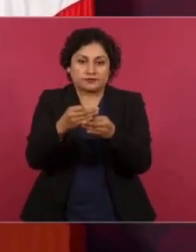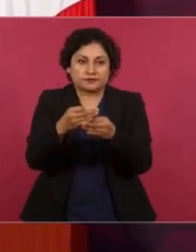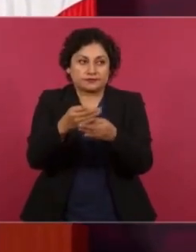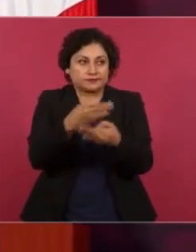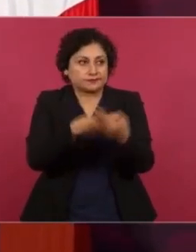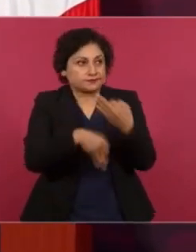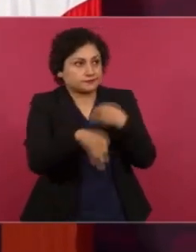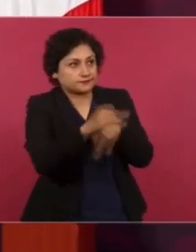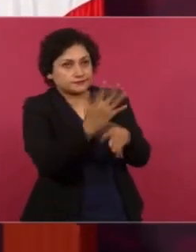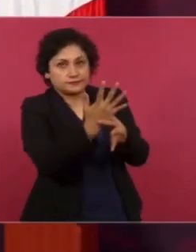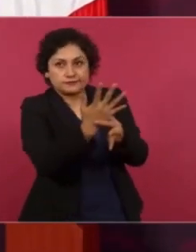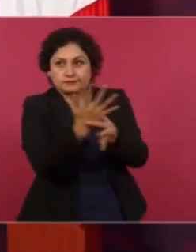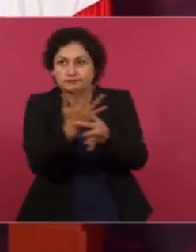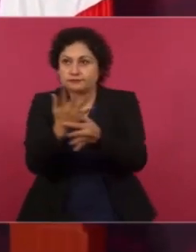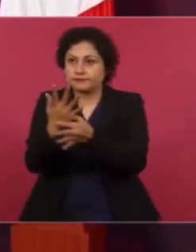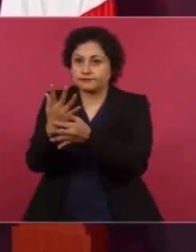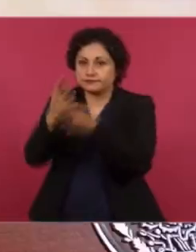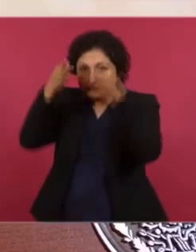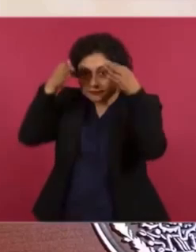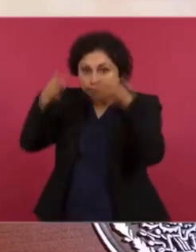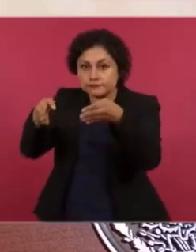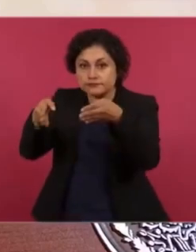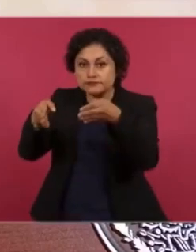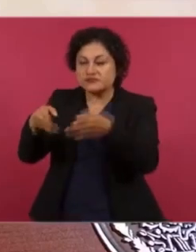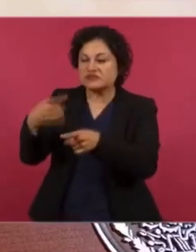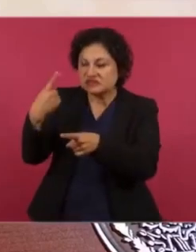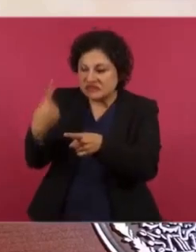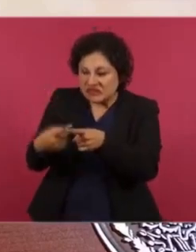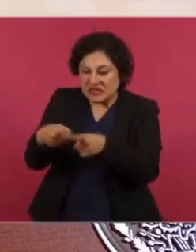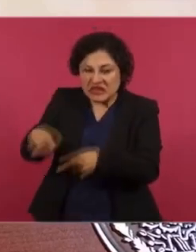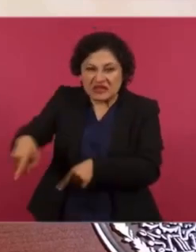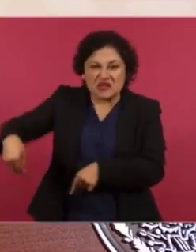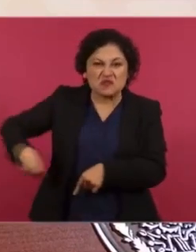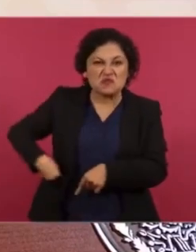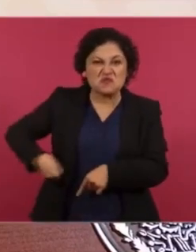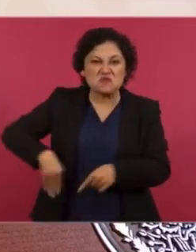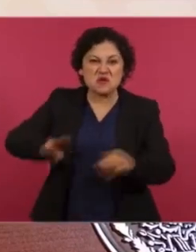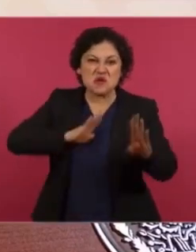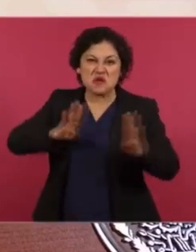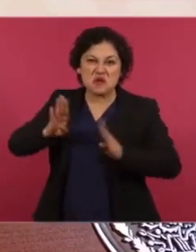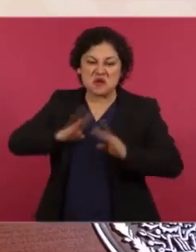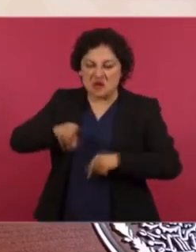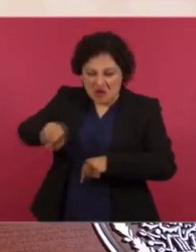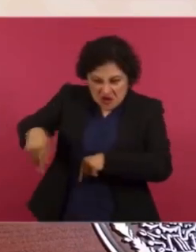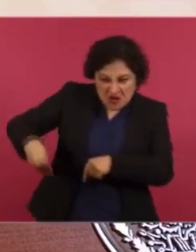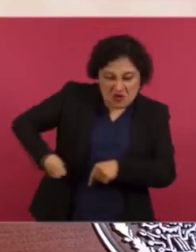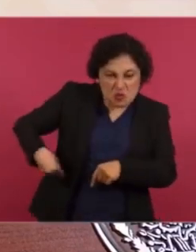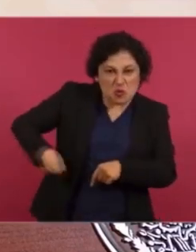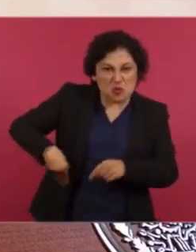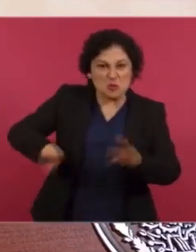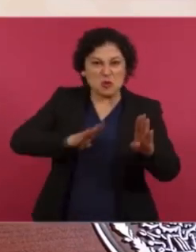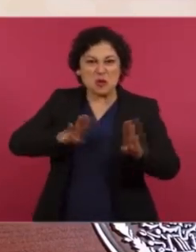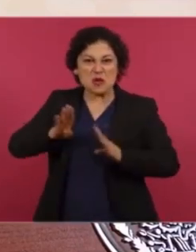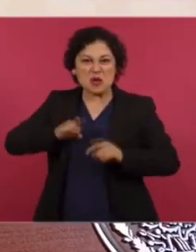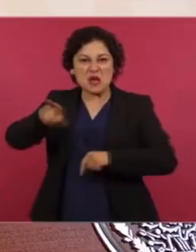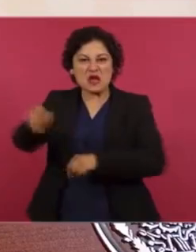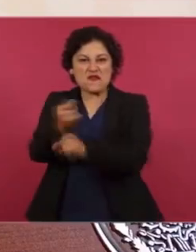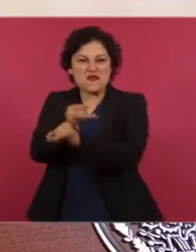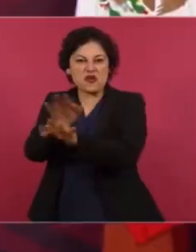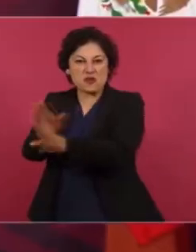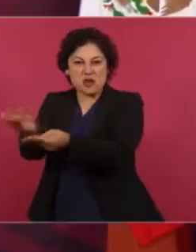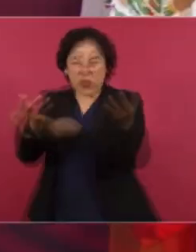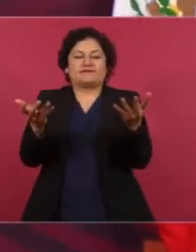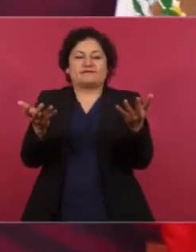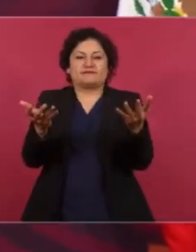a culpar al Ejército de que no ha dado información, cuando lo que